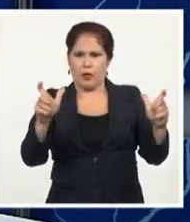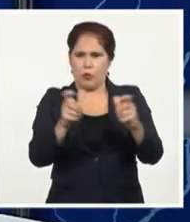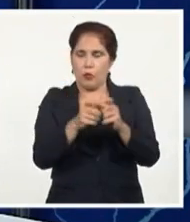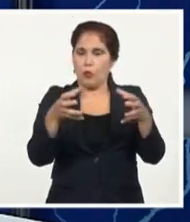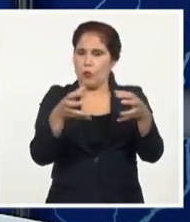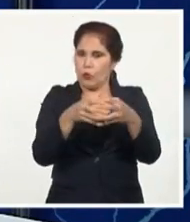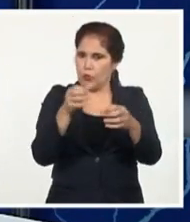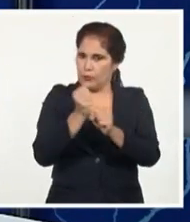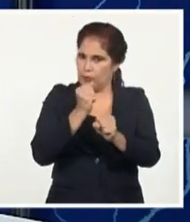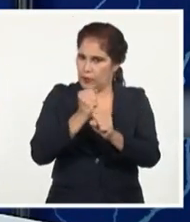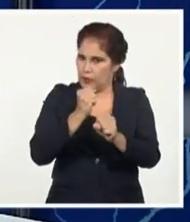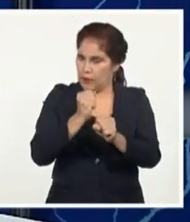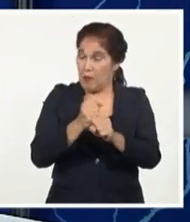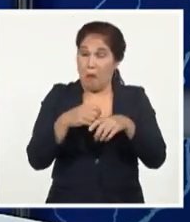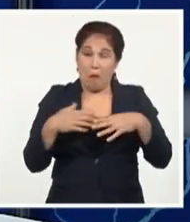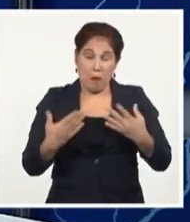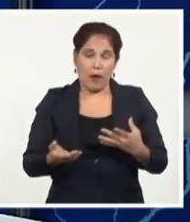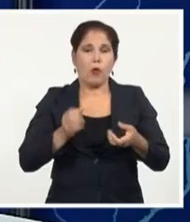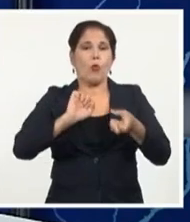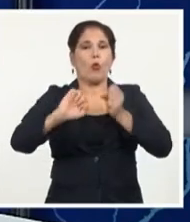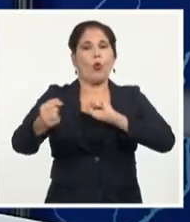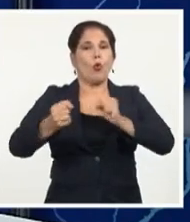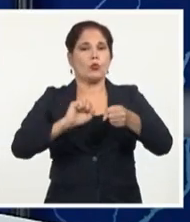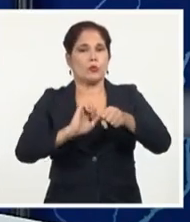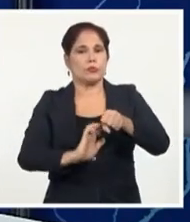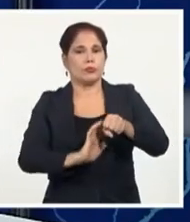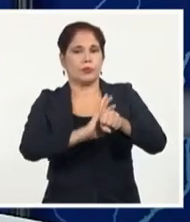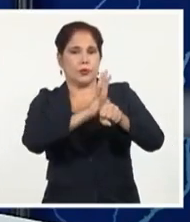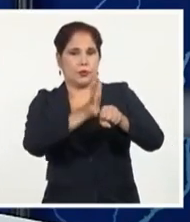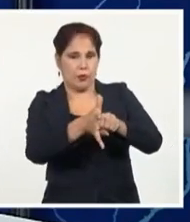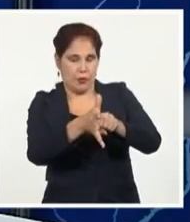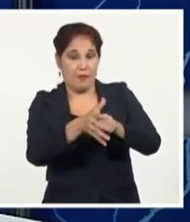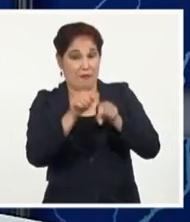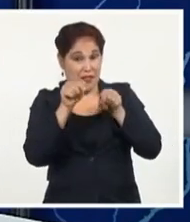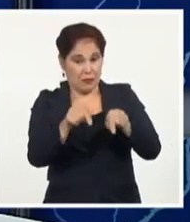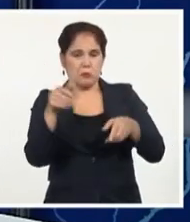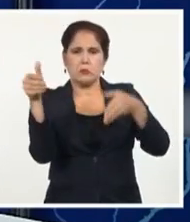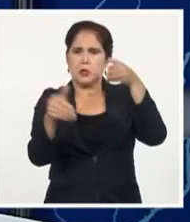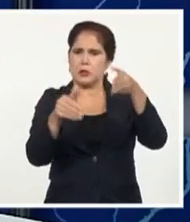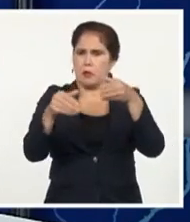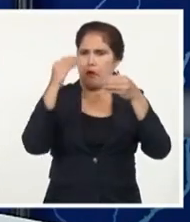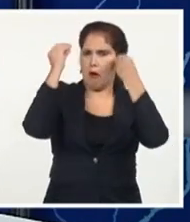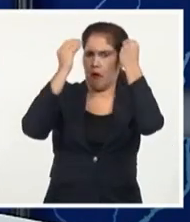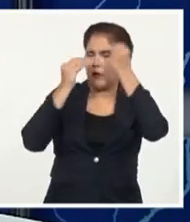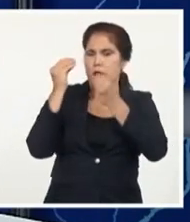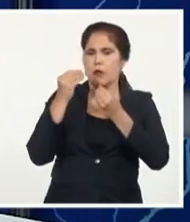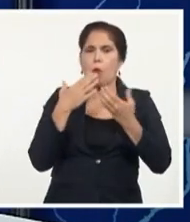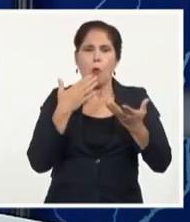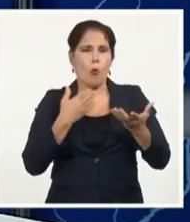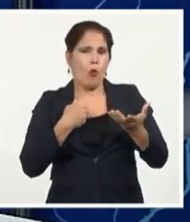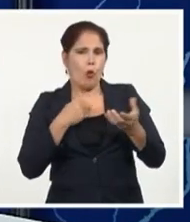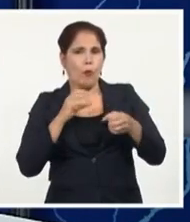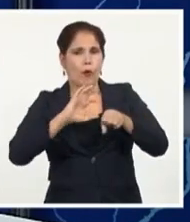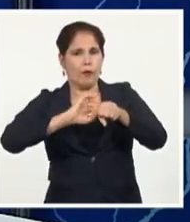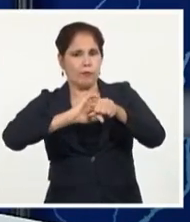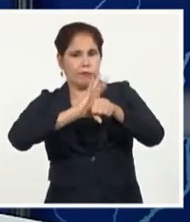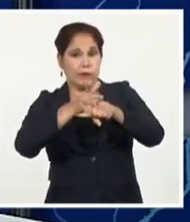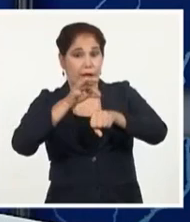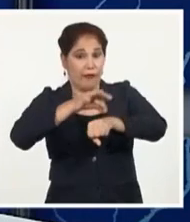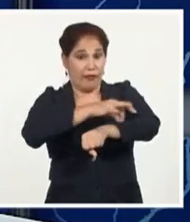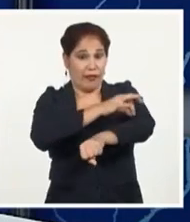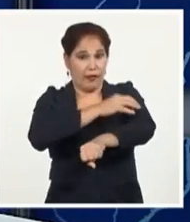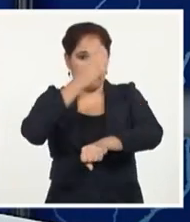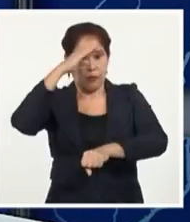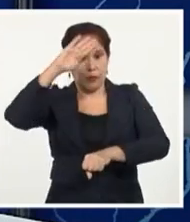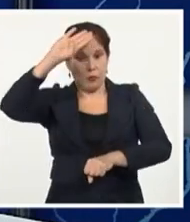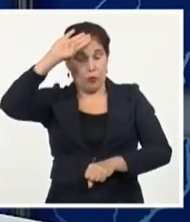Temporal de Trabajo para la Prevención y el Control de la COVID-19, en el que también fue analizado el comportamiento de la enfermedad del dengue en el país.